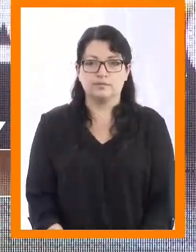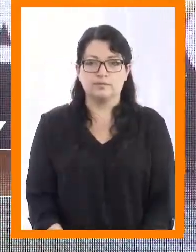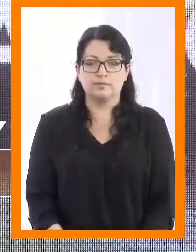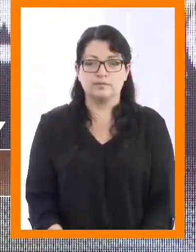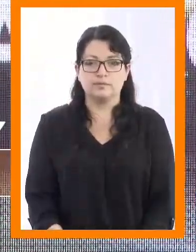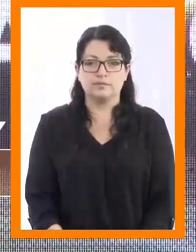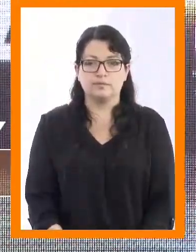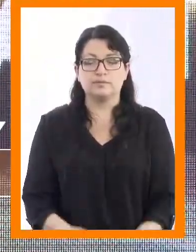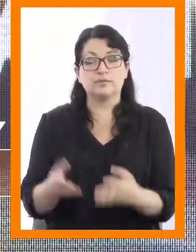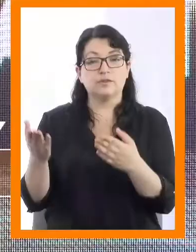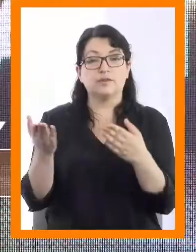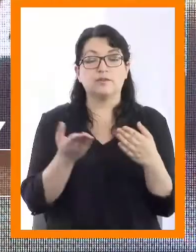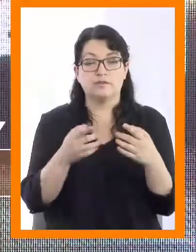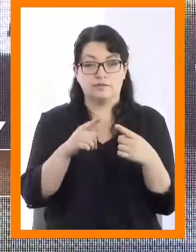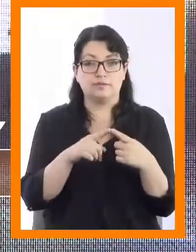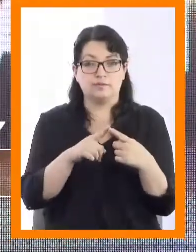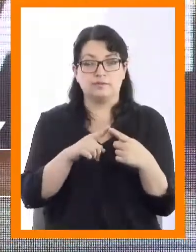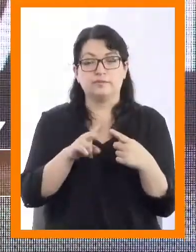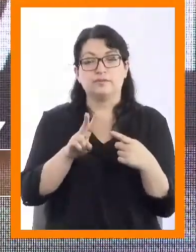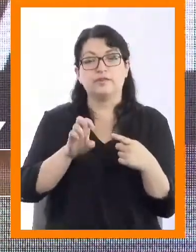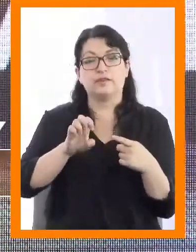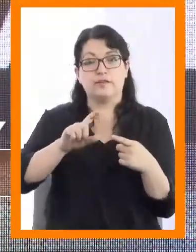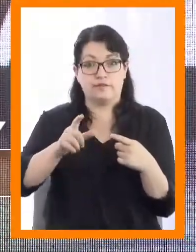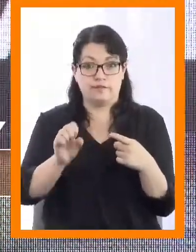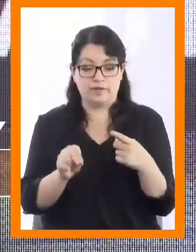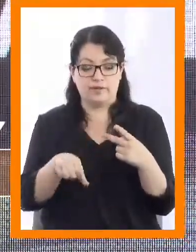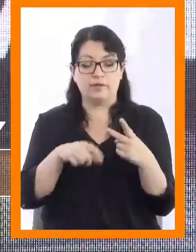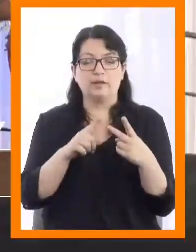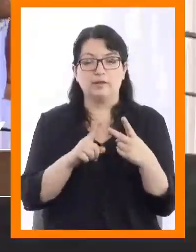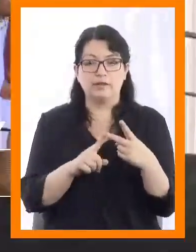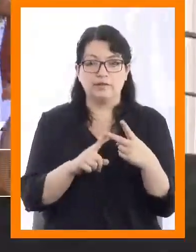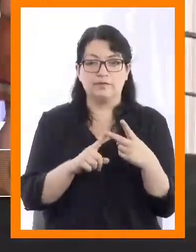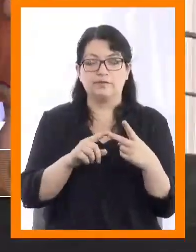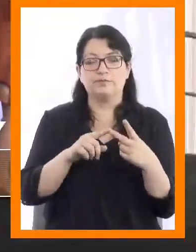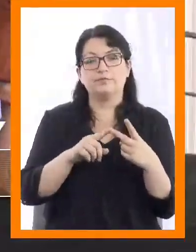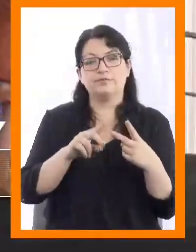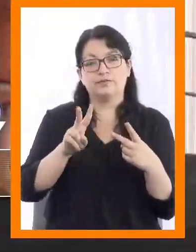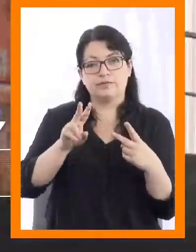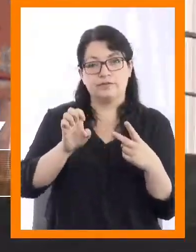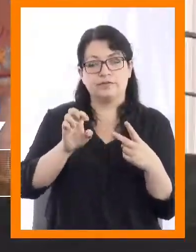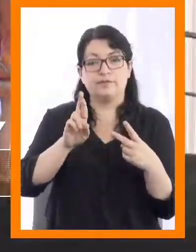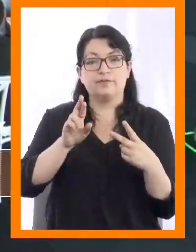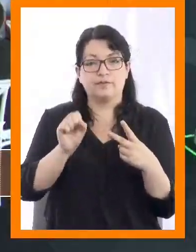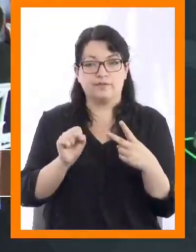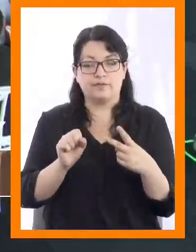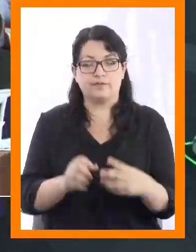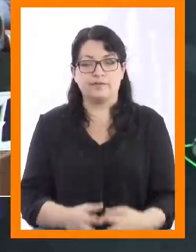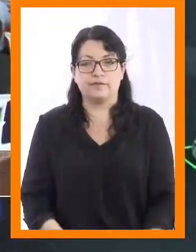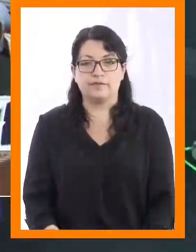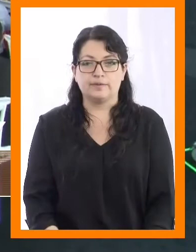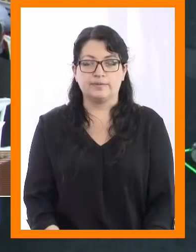Jordan Alan Vega Polanco, Paulina Aida Vera Retamal.